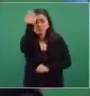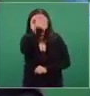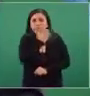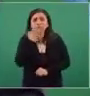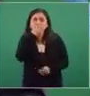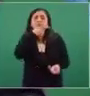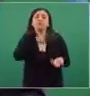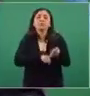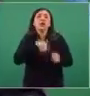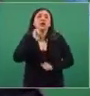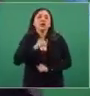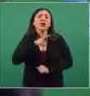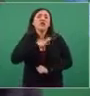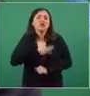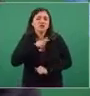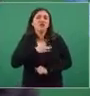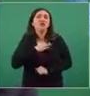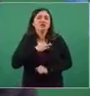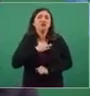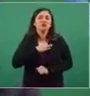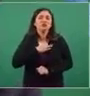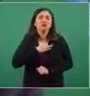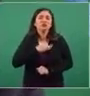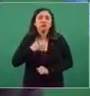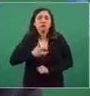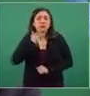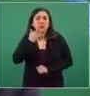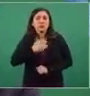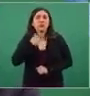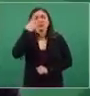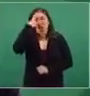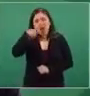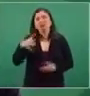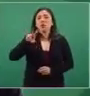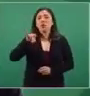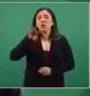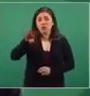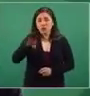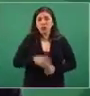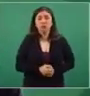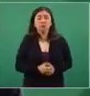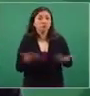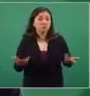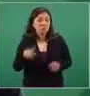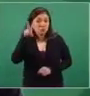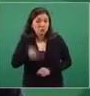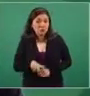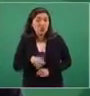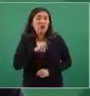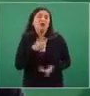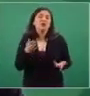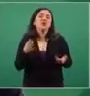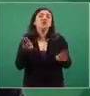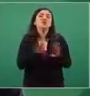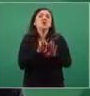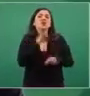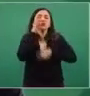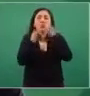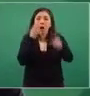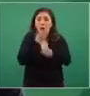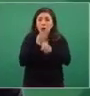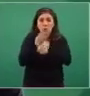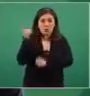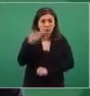infectado y con signos y síntomas para efectos de COVID-19. El presidente se encuentra en estos